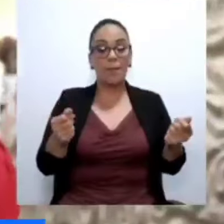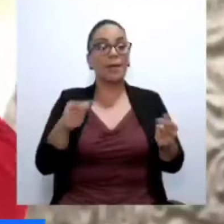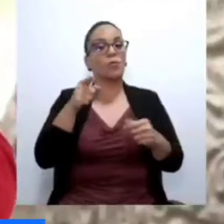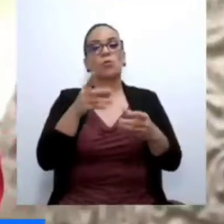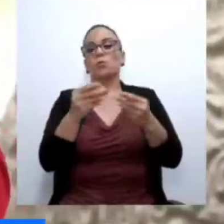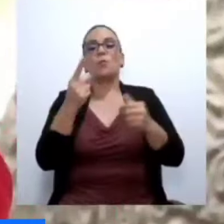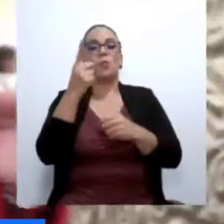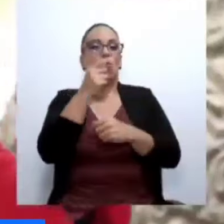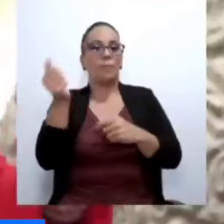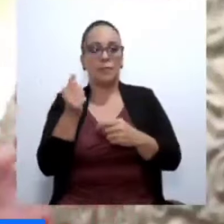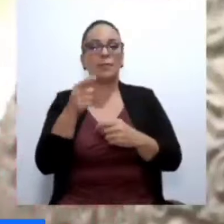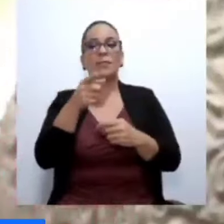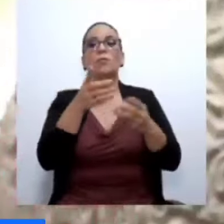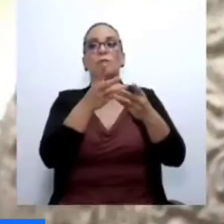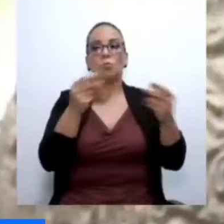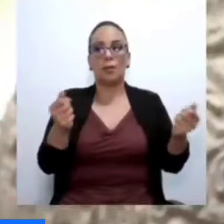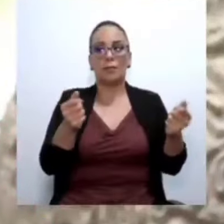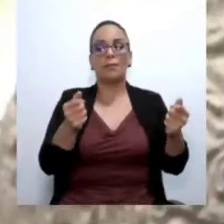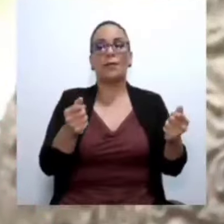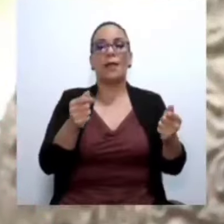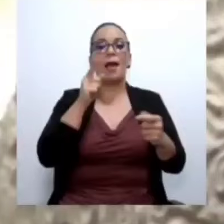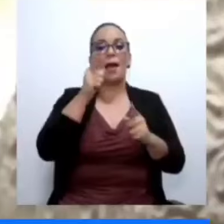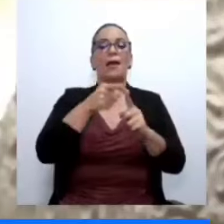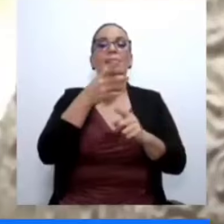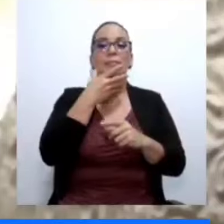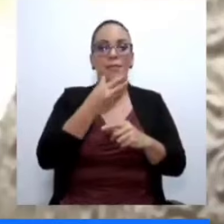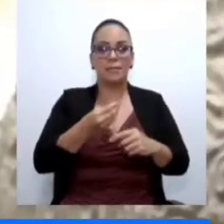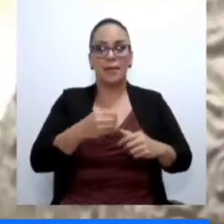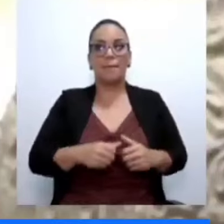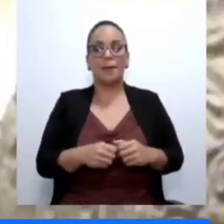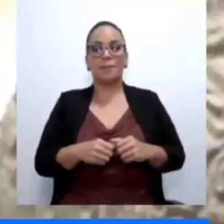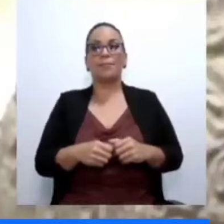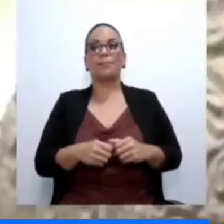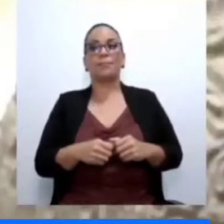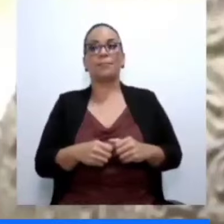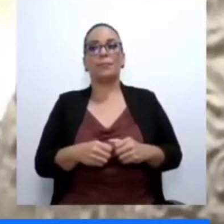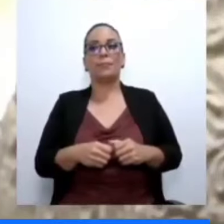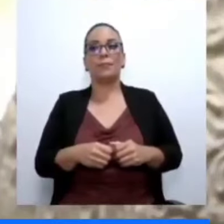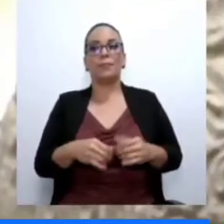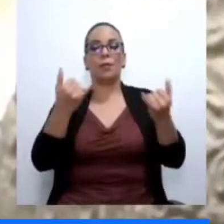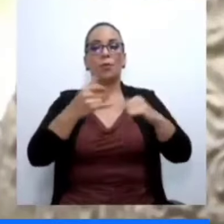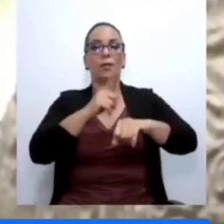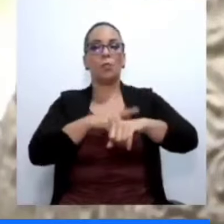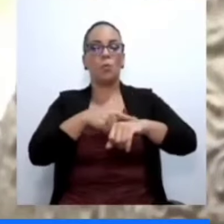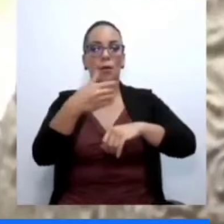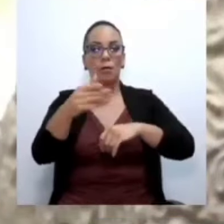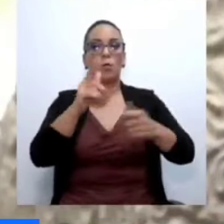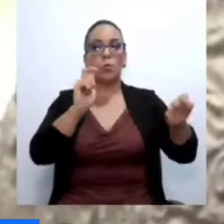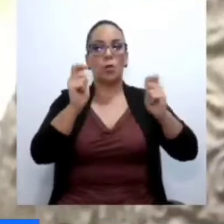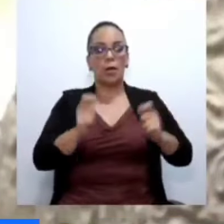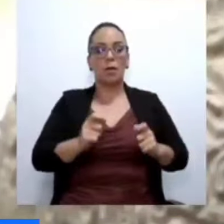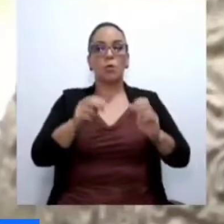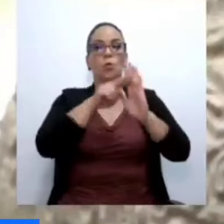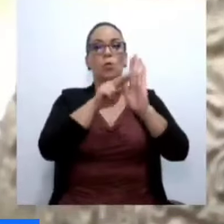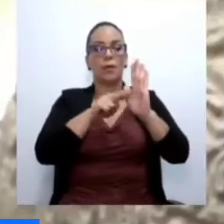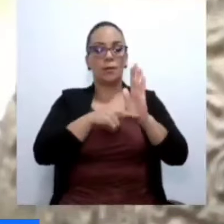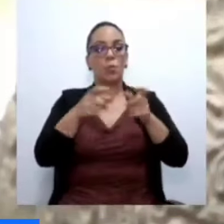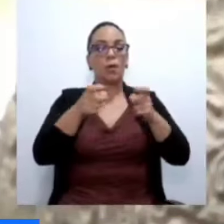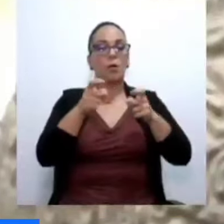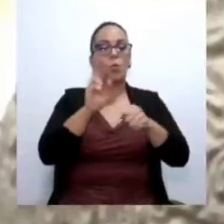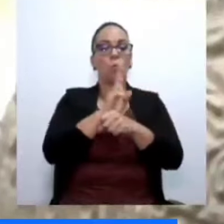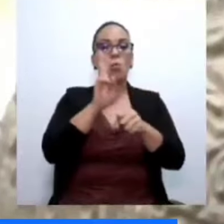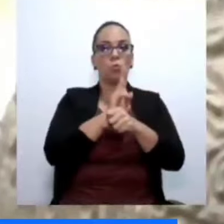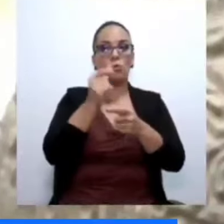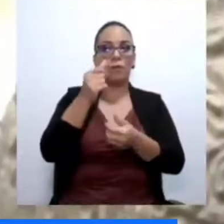ese mes, sino que se les resuelve a diciembre. Y estamos en este momento modificando la normativa que regula el uso de estos